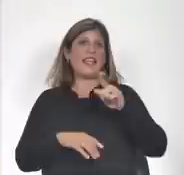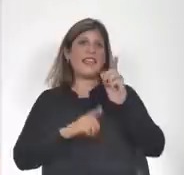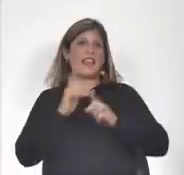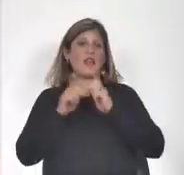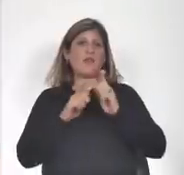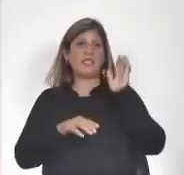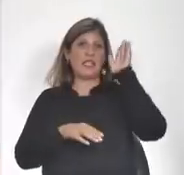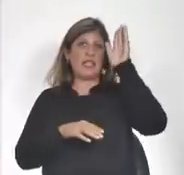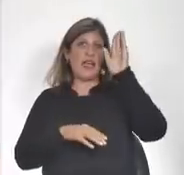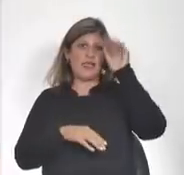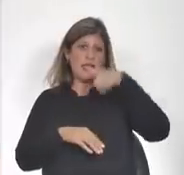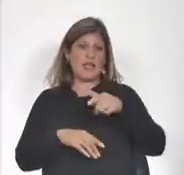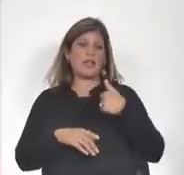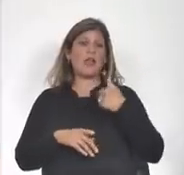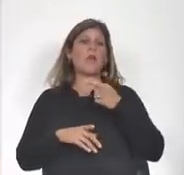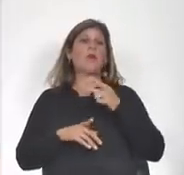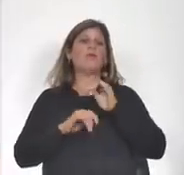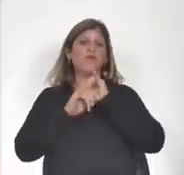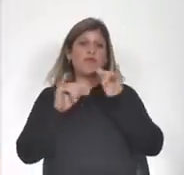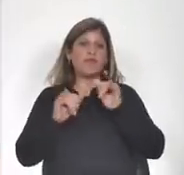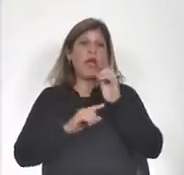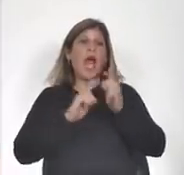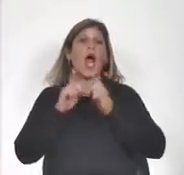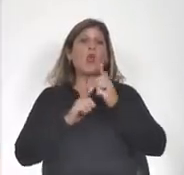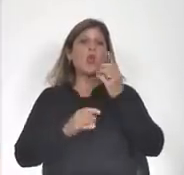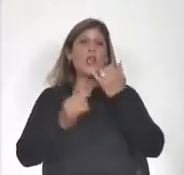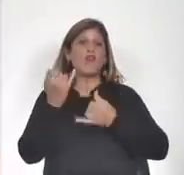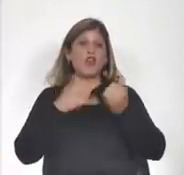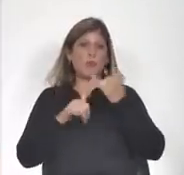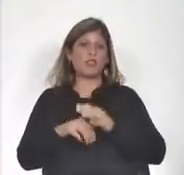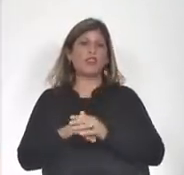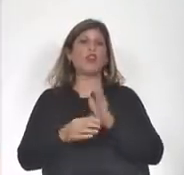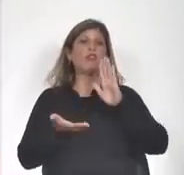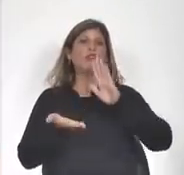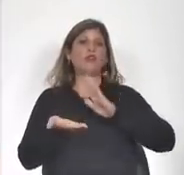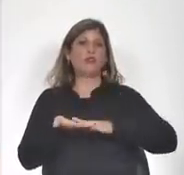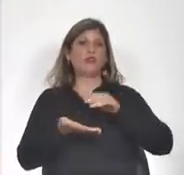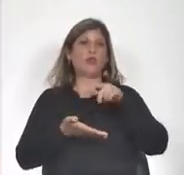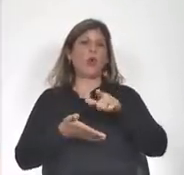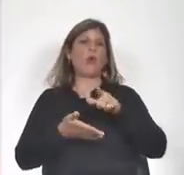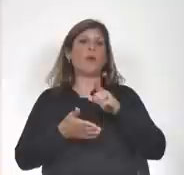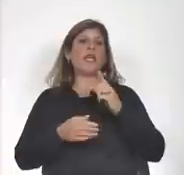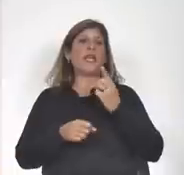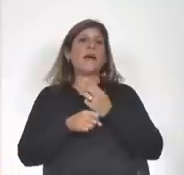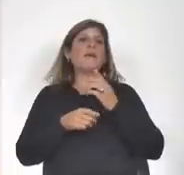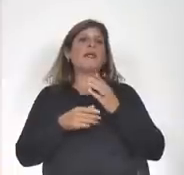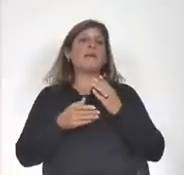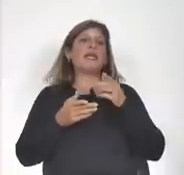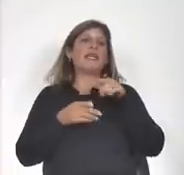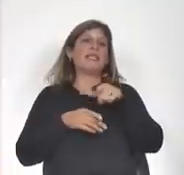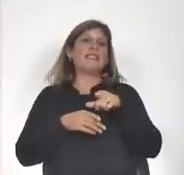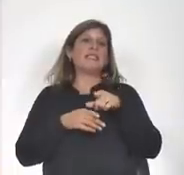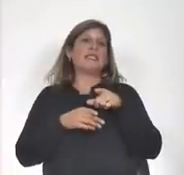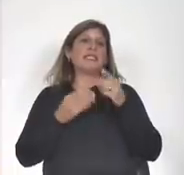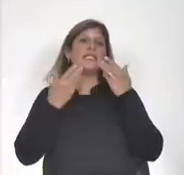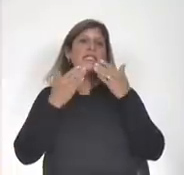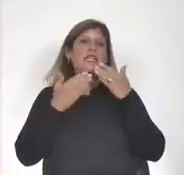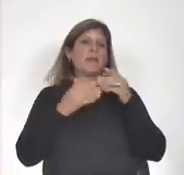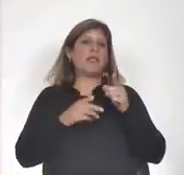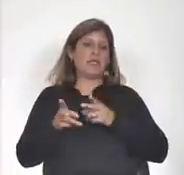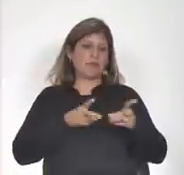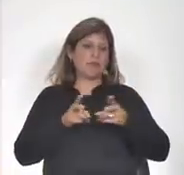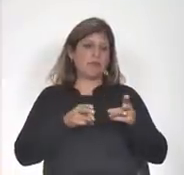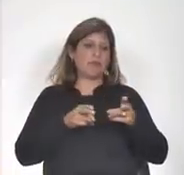exhibía, divulgaba ayer algunos datos respecto de las primeras interpelaciones en los periodos